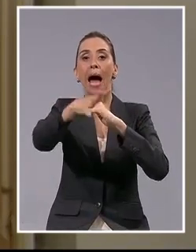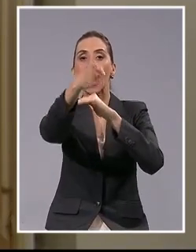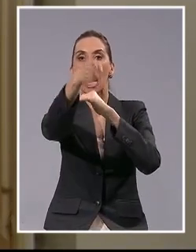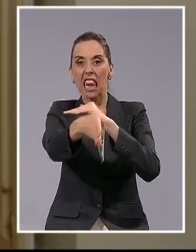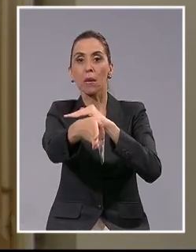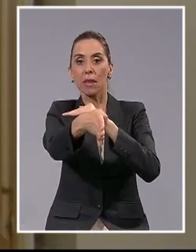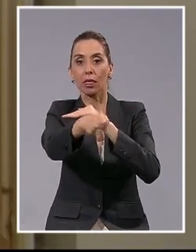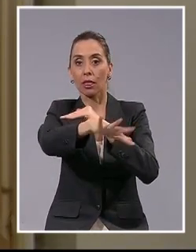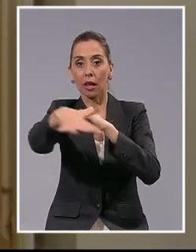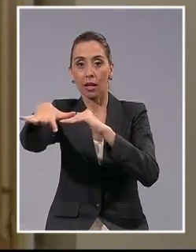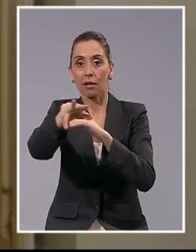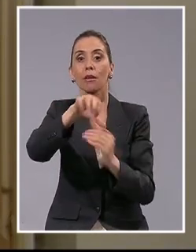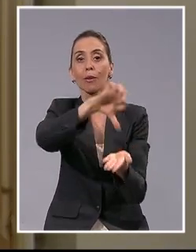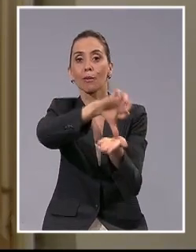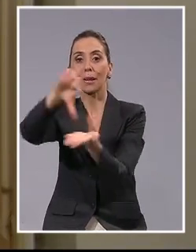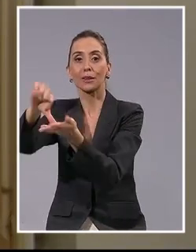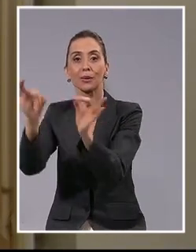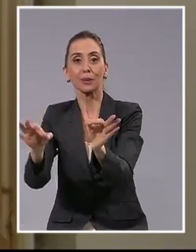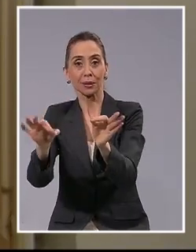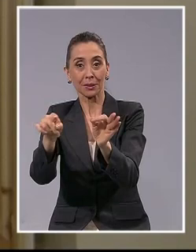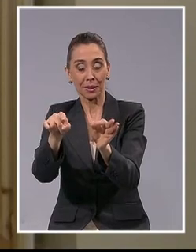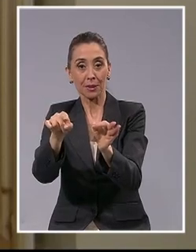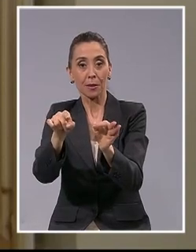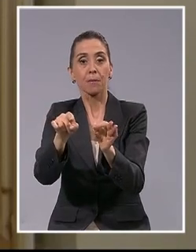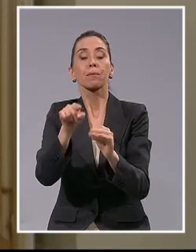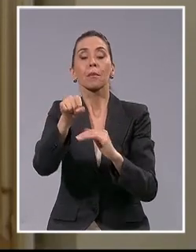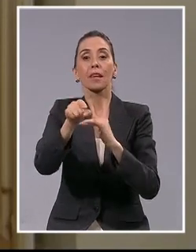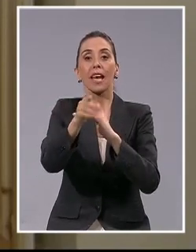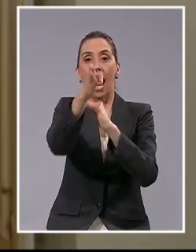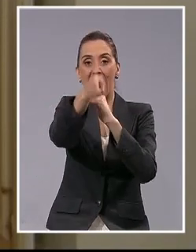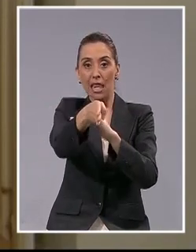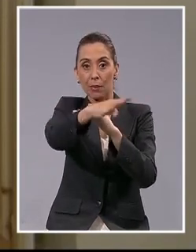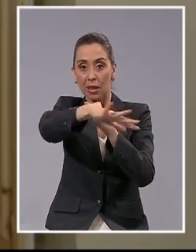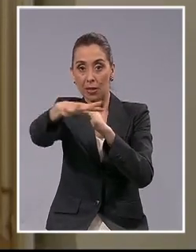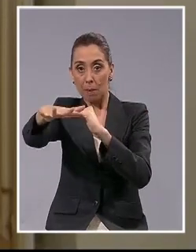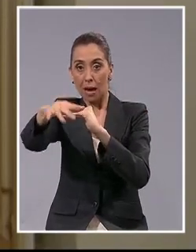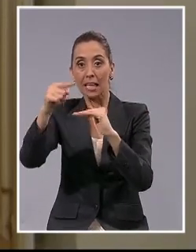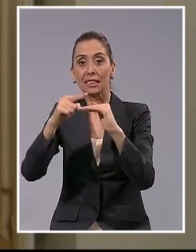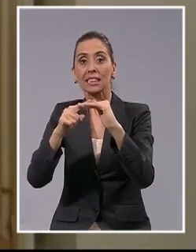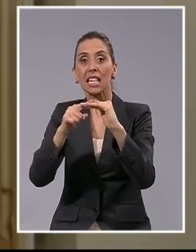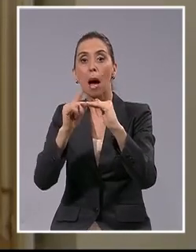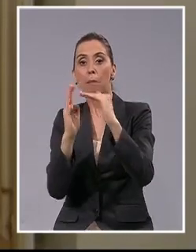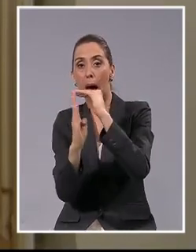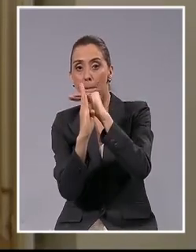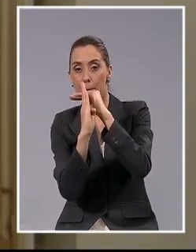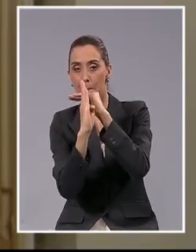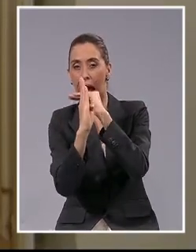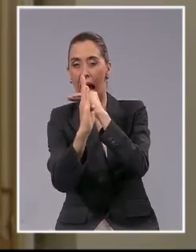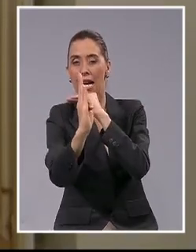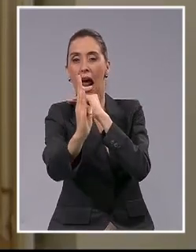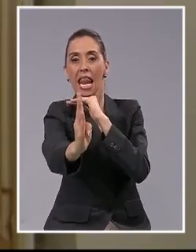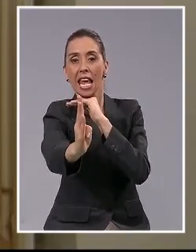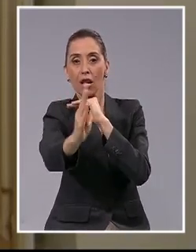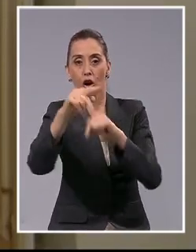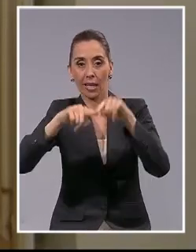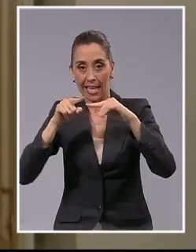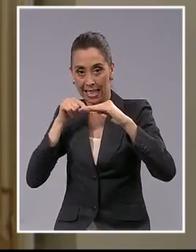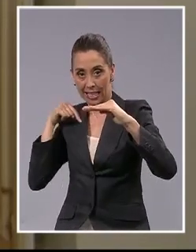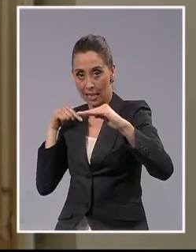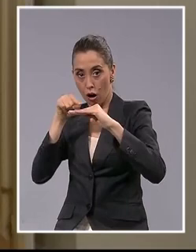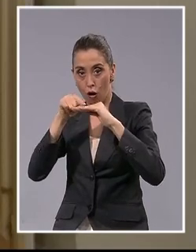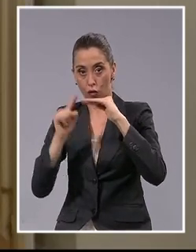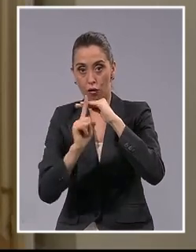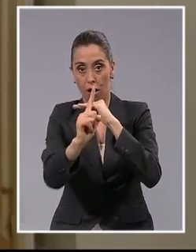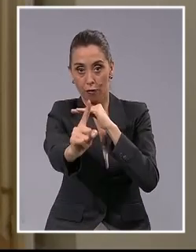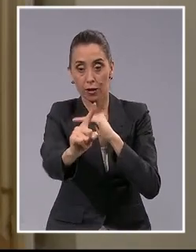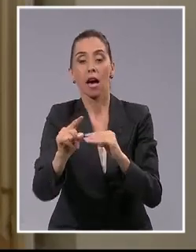entre ambos países y que ese límite marítimo es un paralelo geográfico. Y adicionalmente, y también